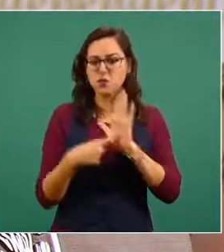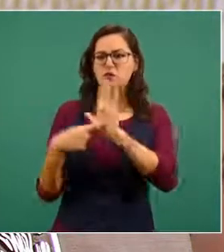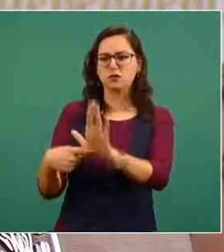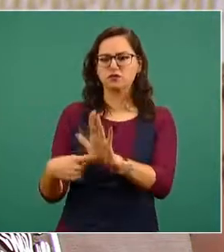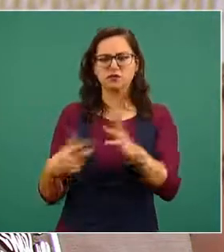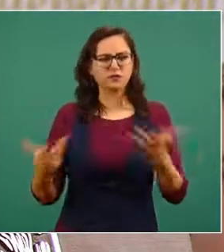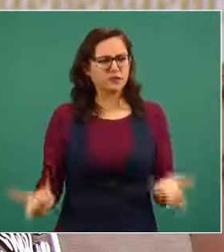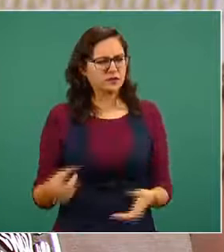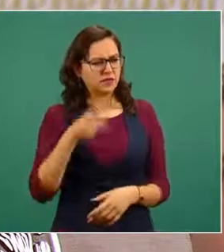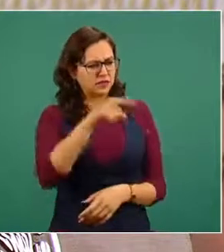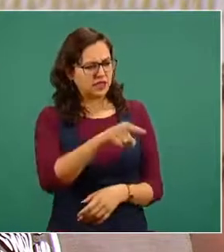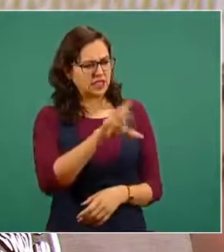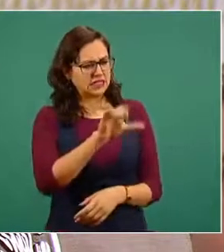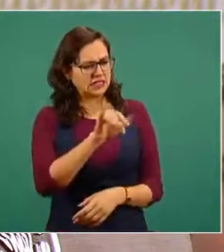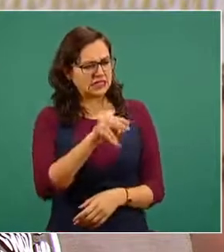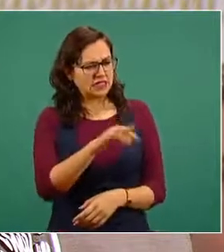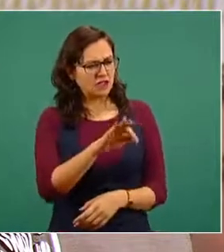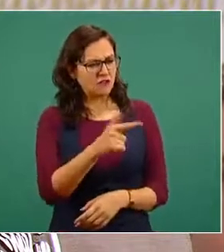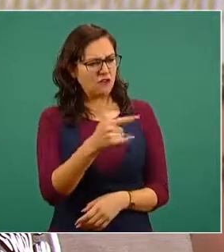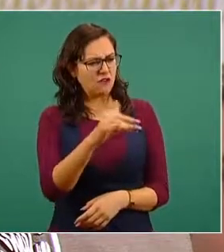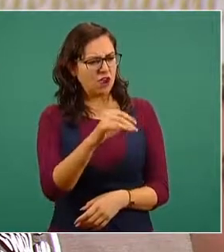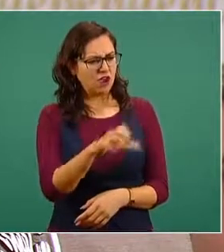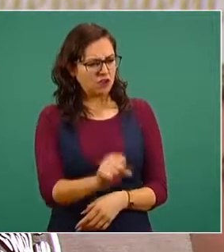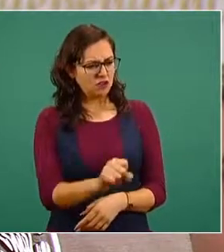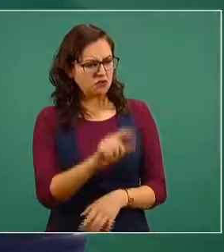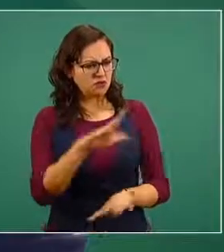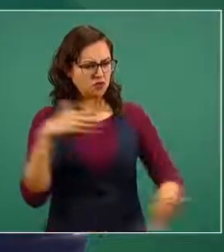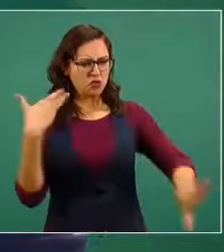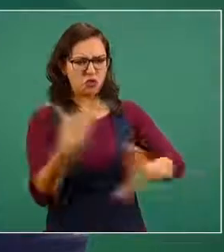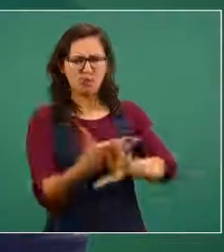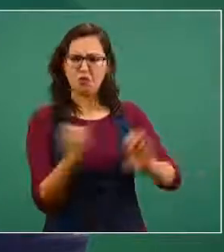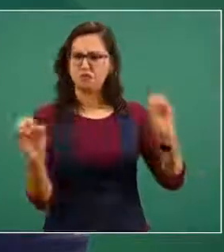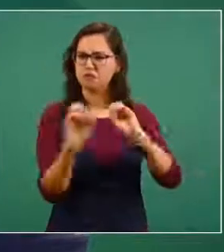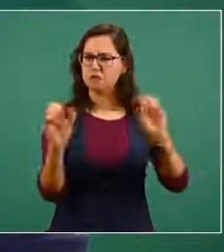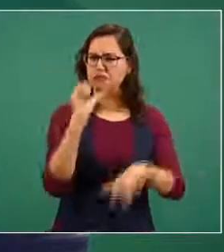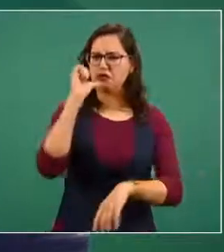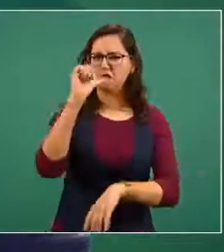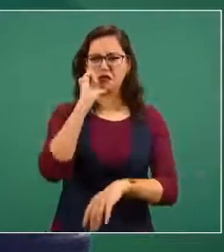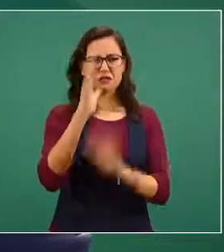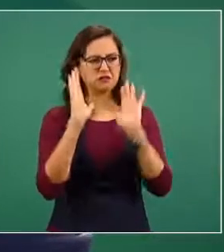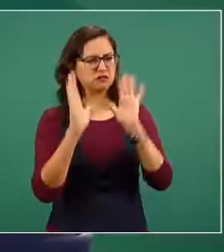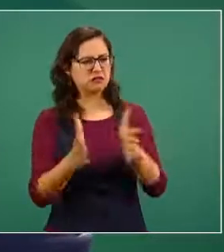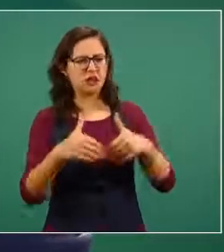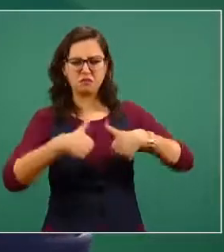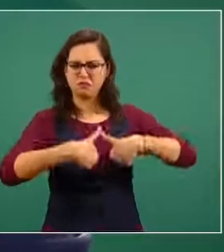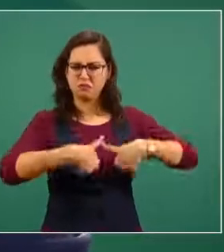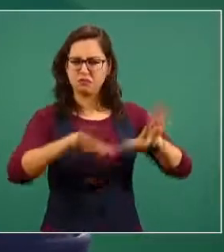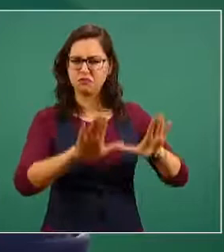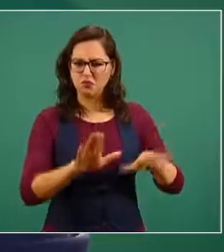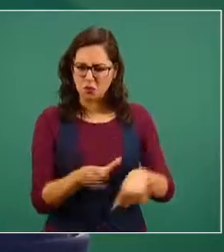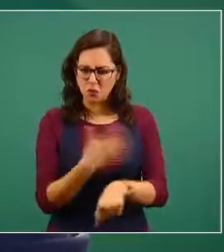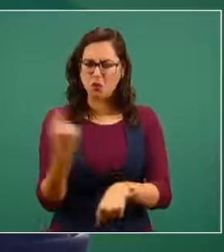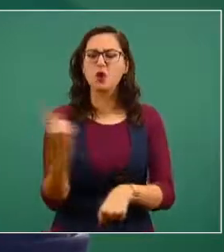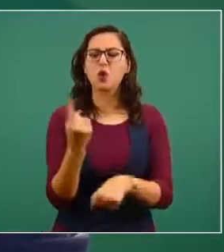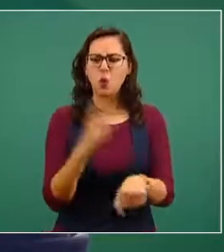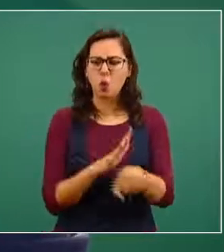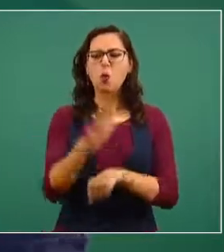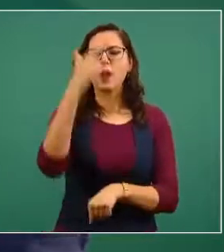la fiscalía está actuando, cómo lo ha decidido,